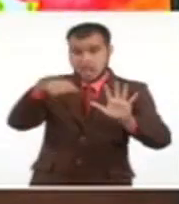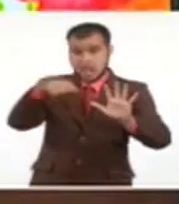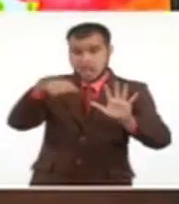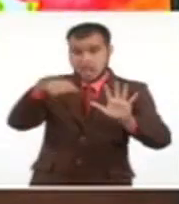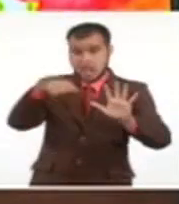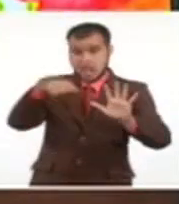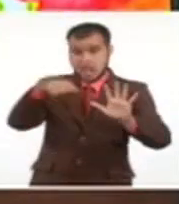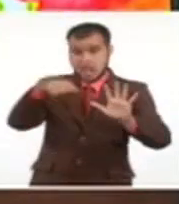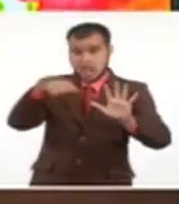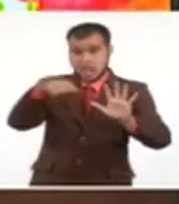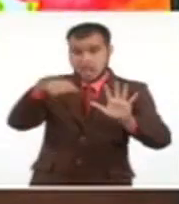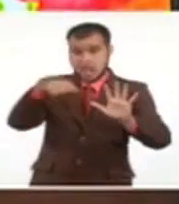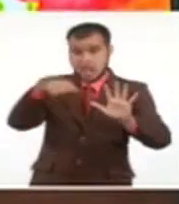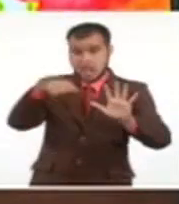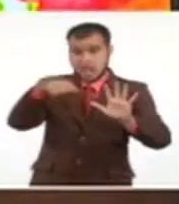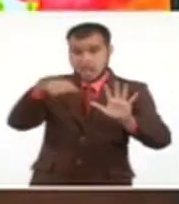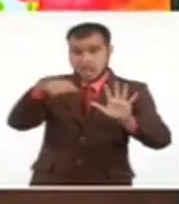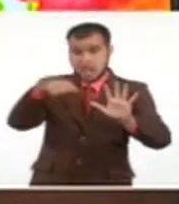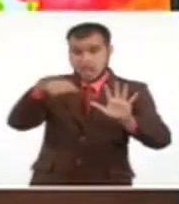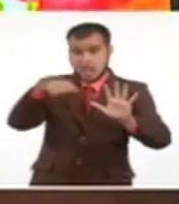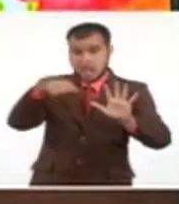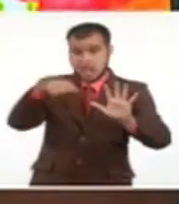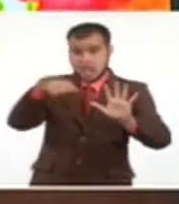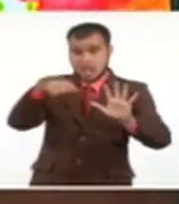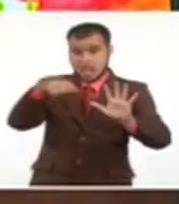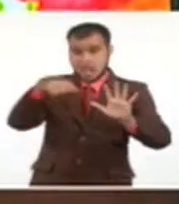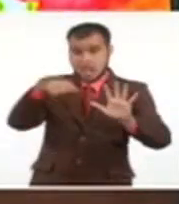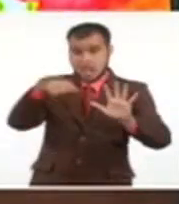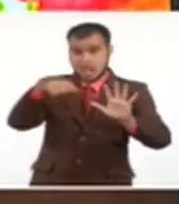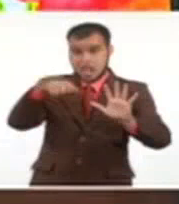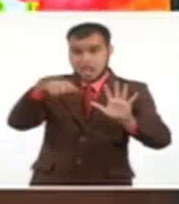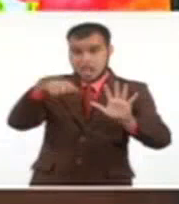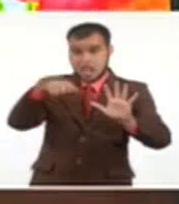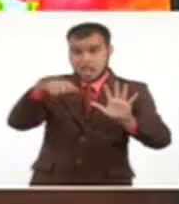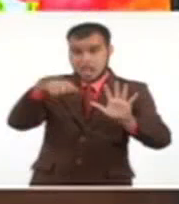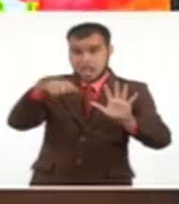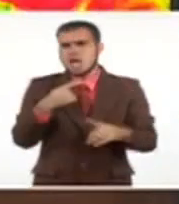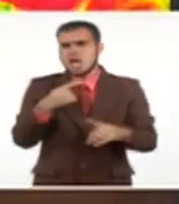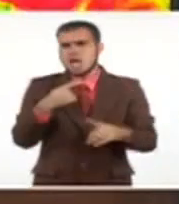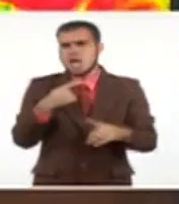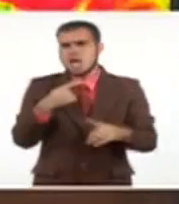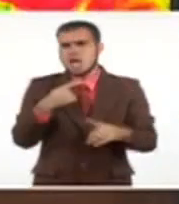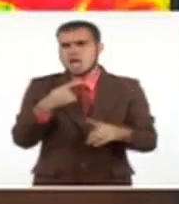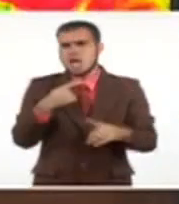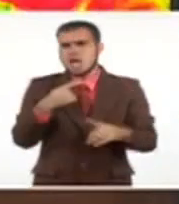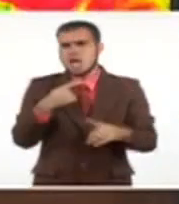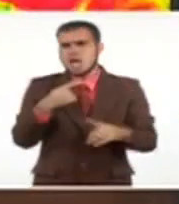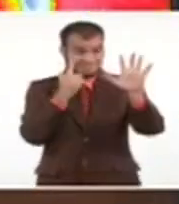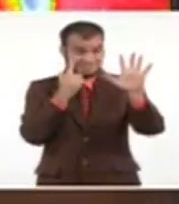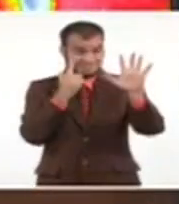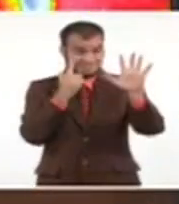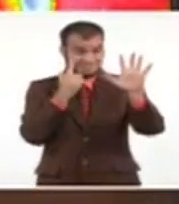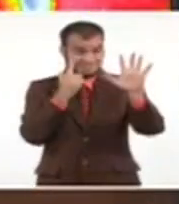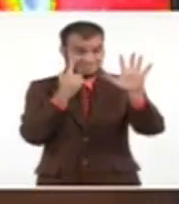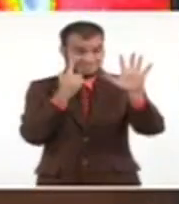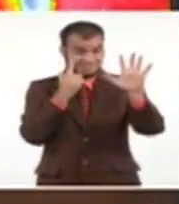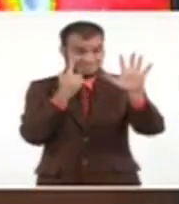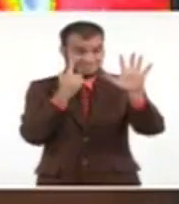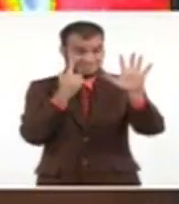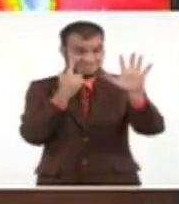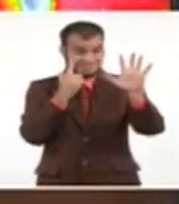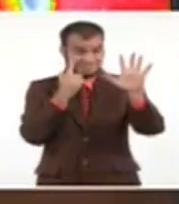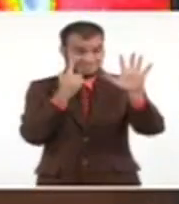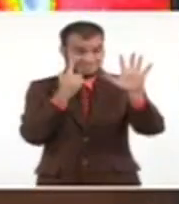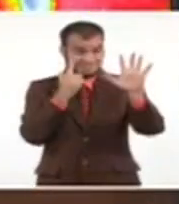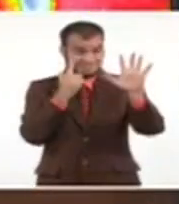más desacoplada. Ahora, ¿qué ocurre? Está llegando al borde del anticiclón. Ya no está al sur del anticiclón directamente